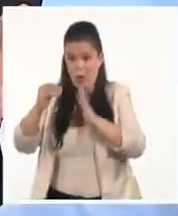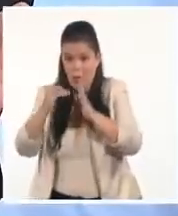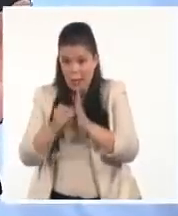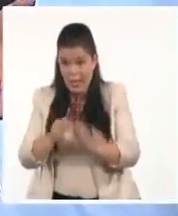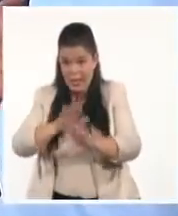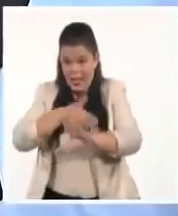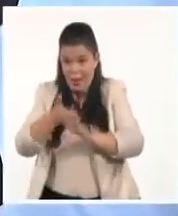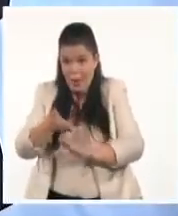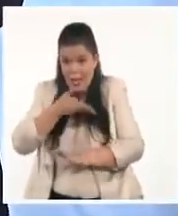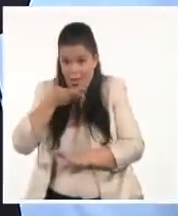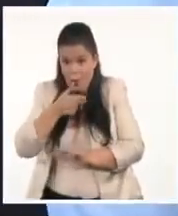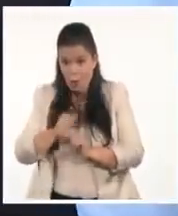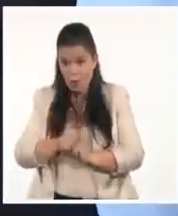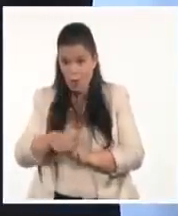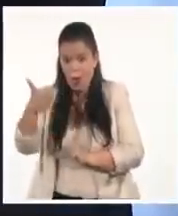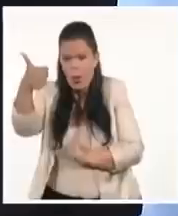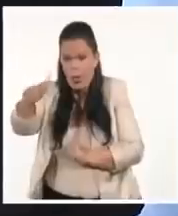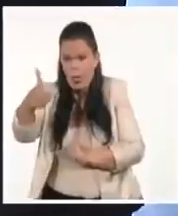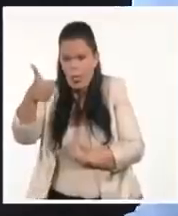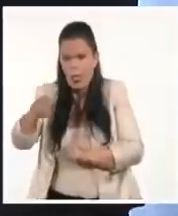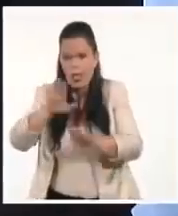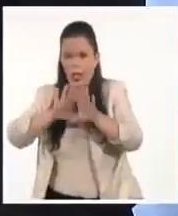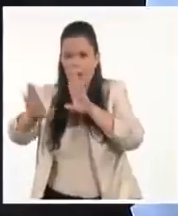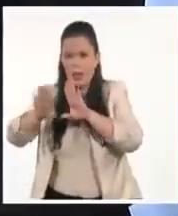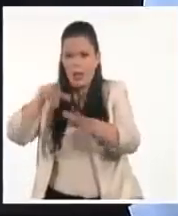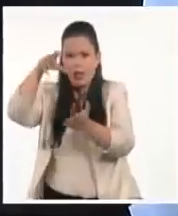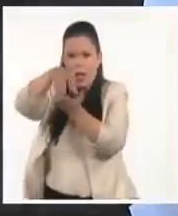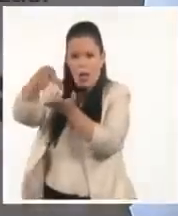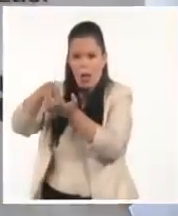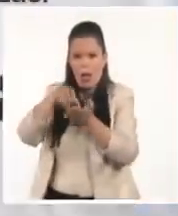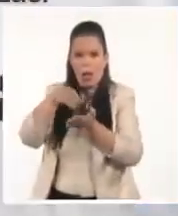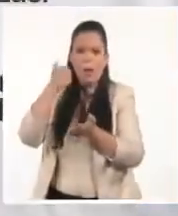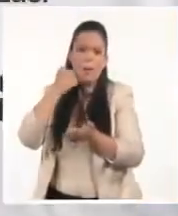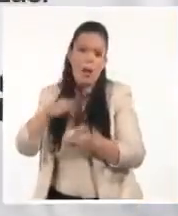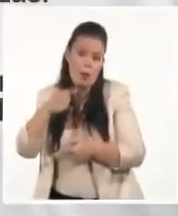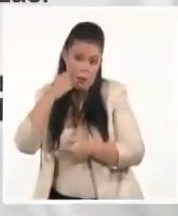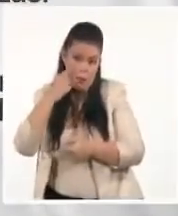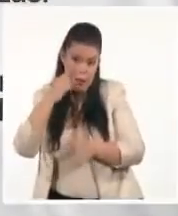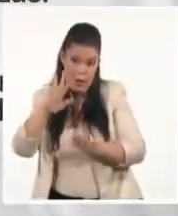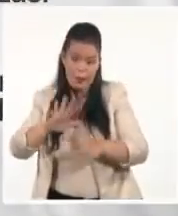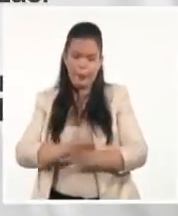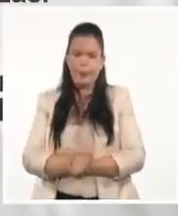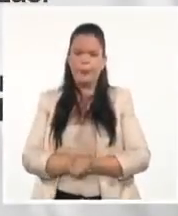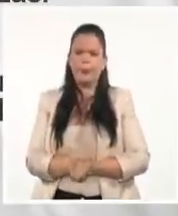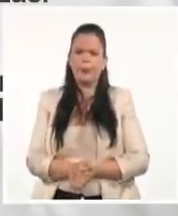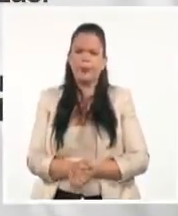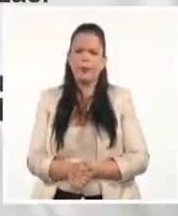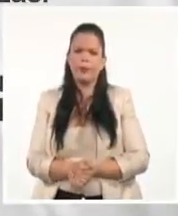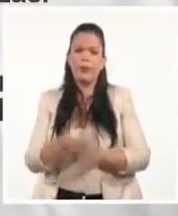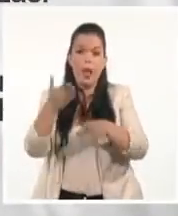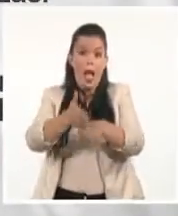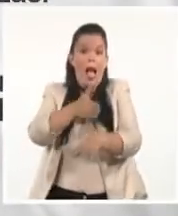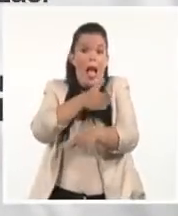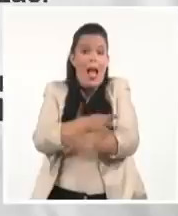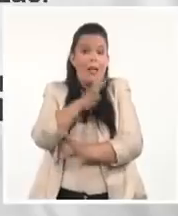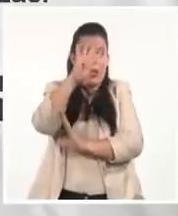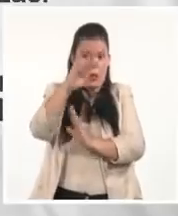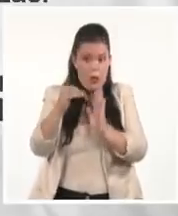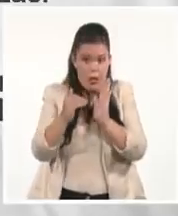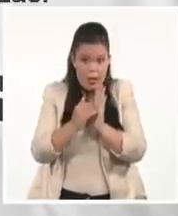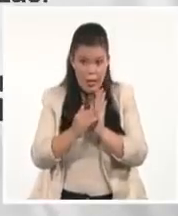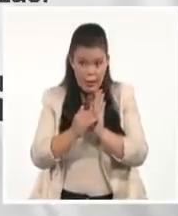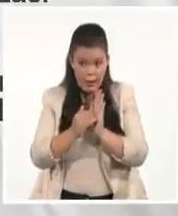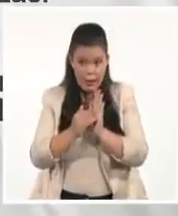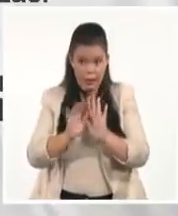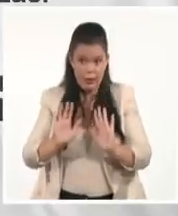vamos a ver qué tiendas fueron, para poder entender dónde se estaban produciendo estos hechos. Miren, aquí ven, antes de las 4 de la tarde. Por ejemplo,